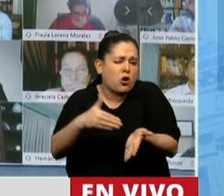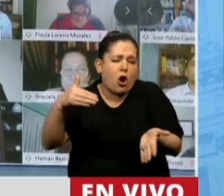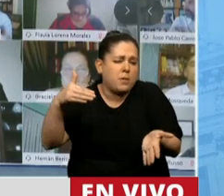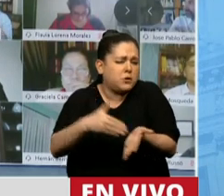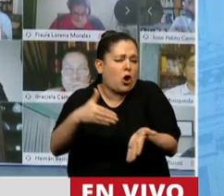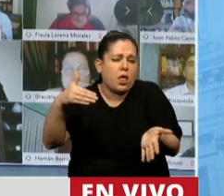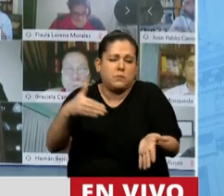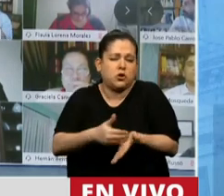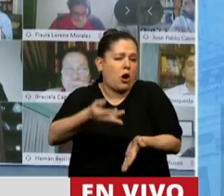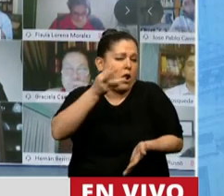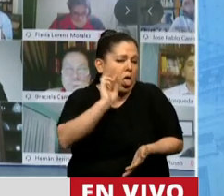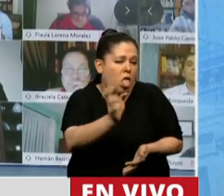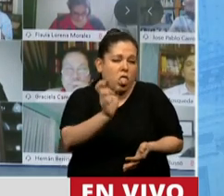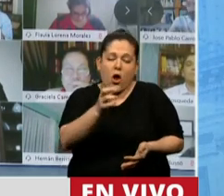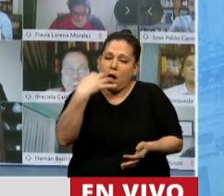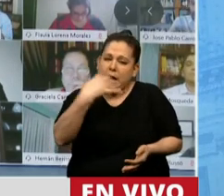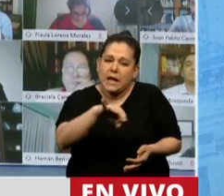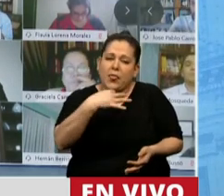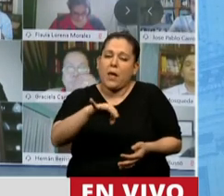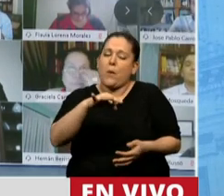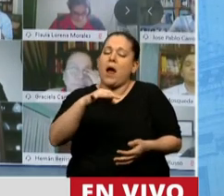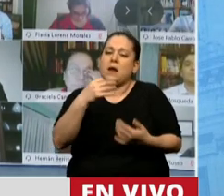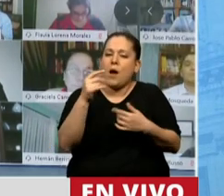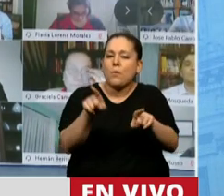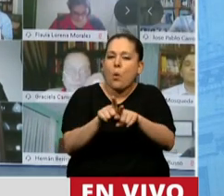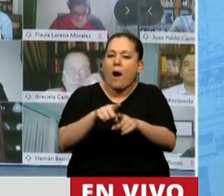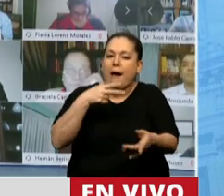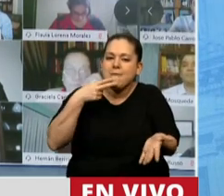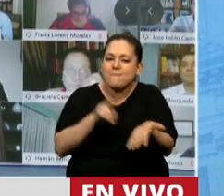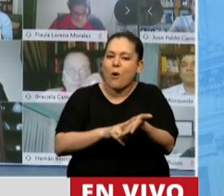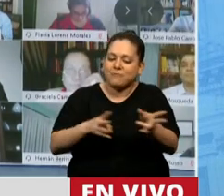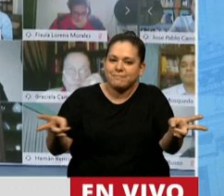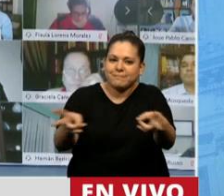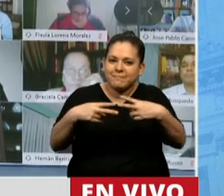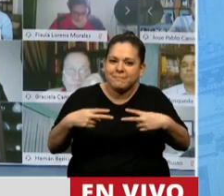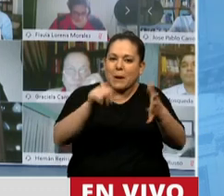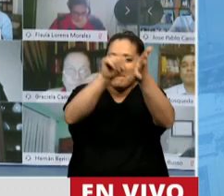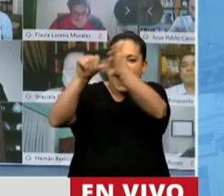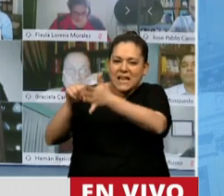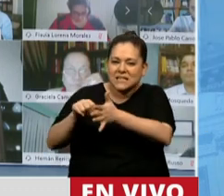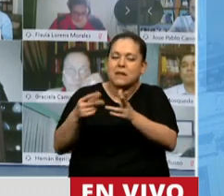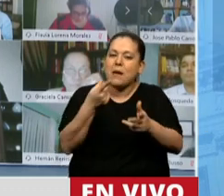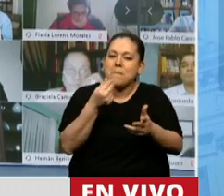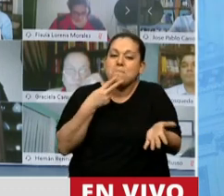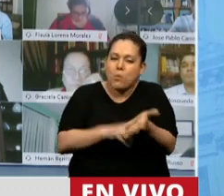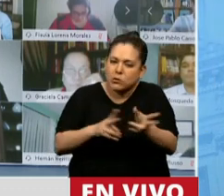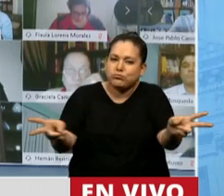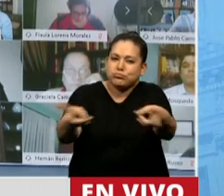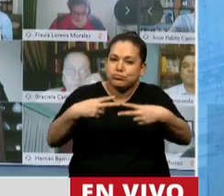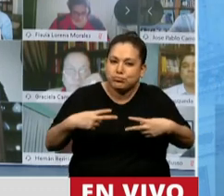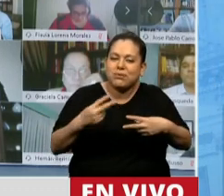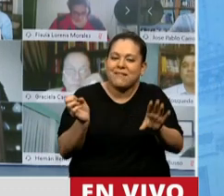dólares que deberían ingresar en materia de impuestos en los distintos países terminan